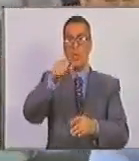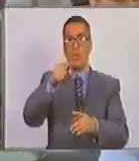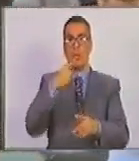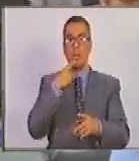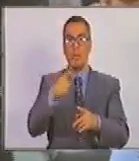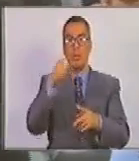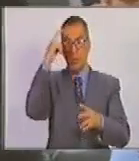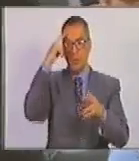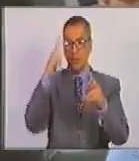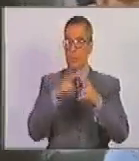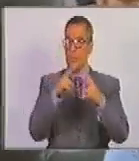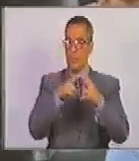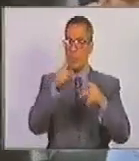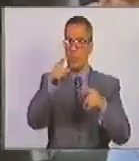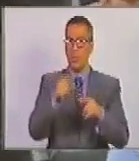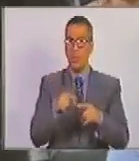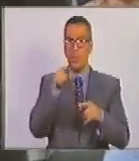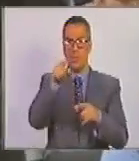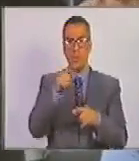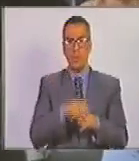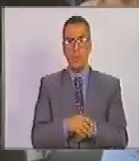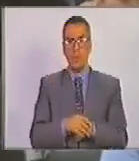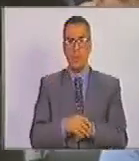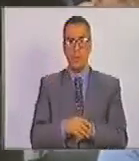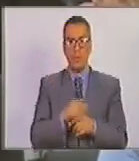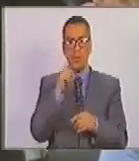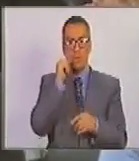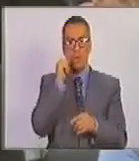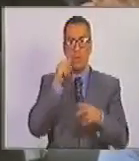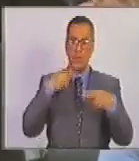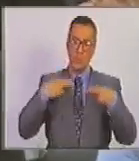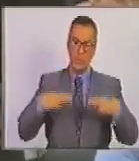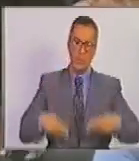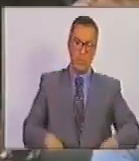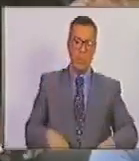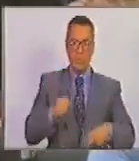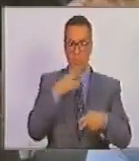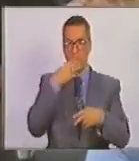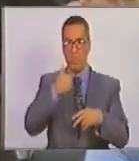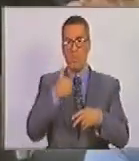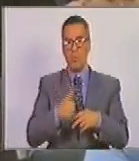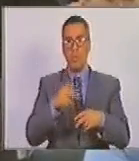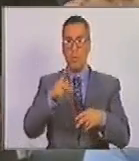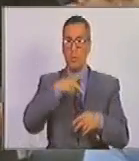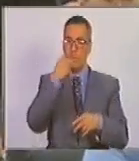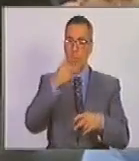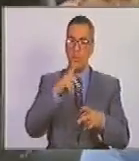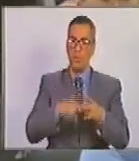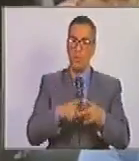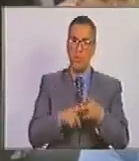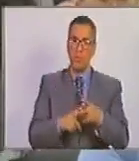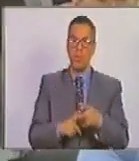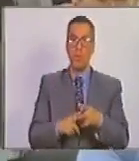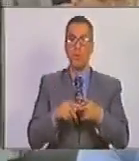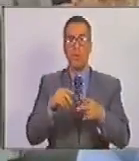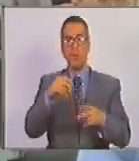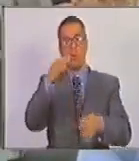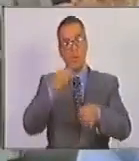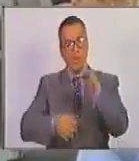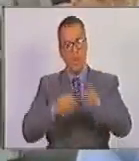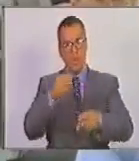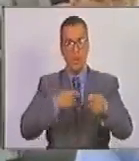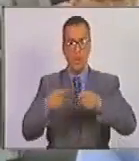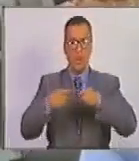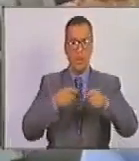otorga este reconocimiento a este ser humano excepcional, político, político, abogado,